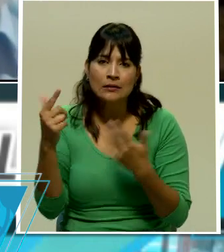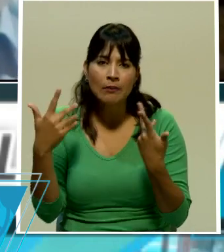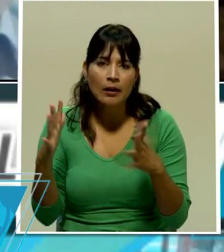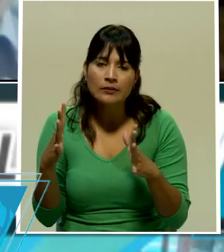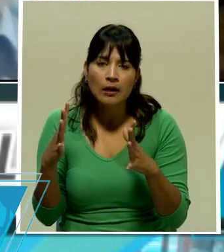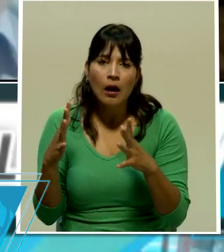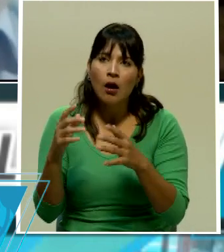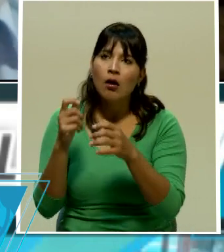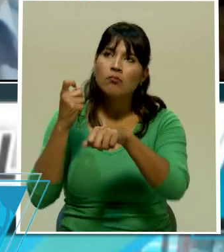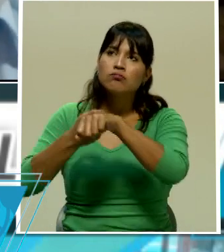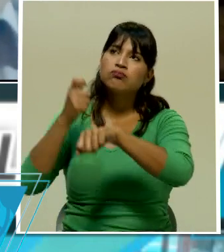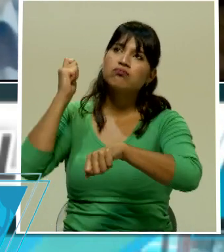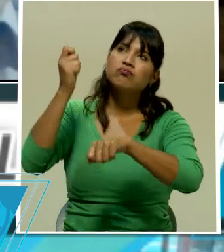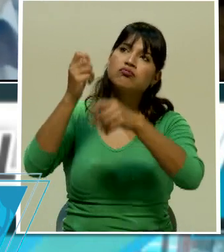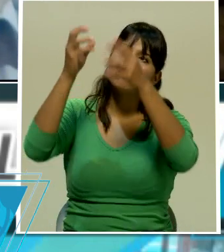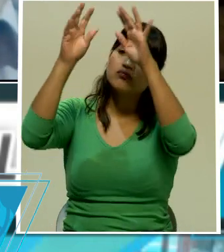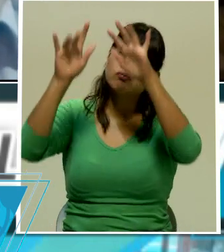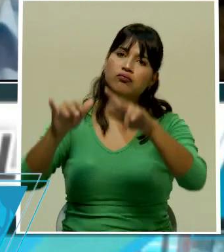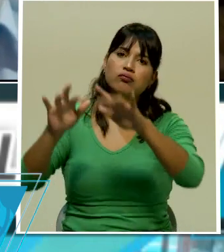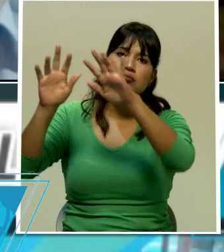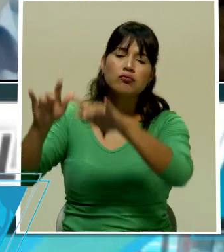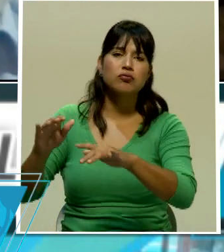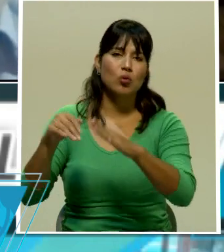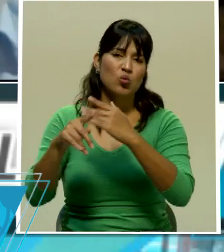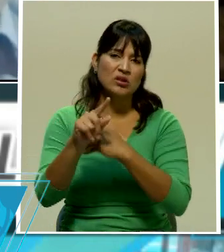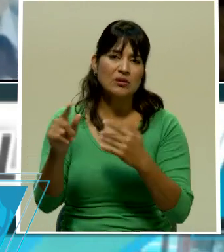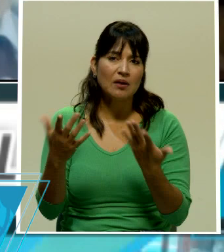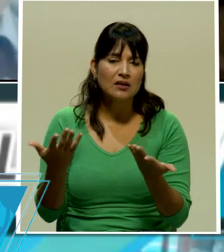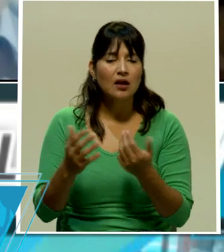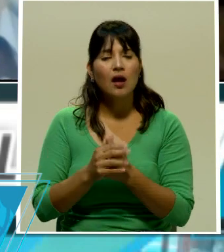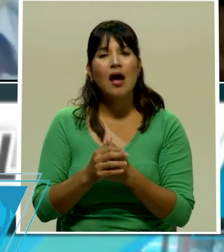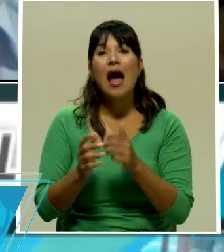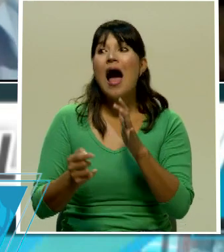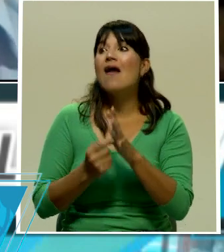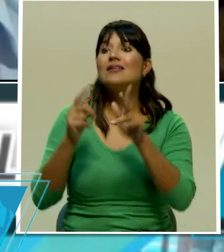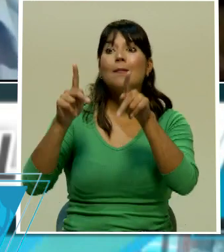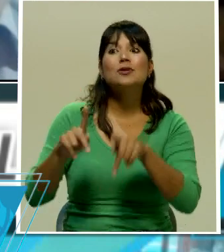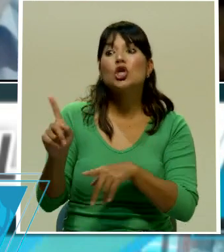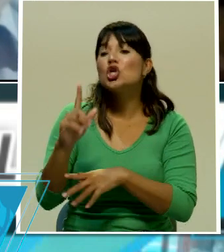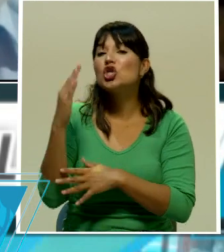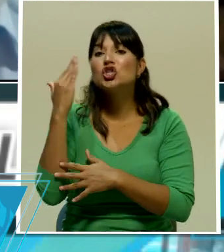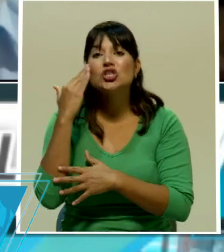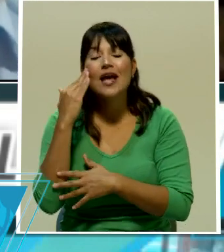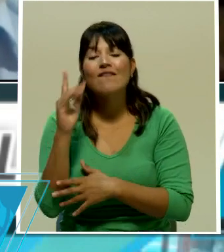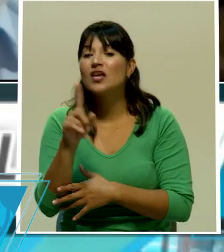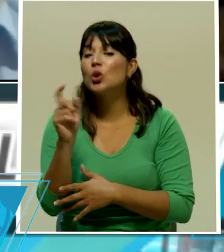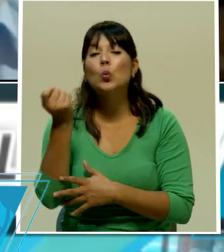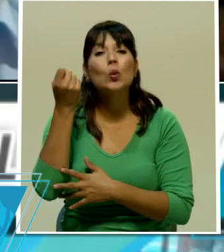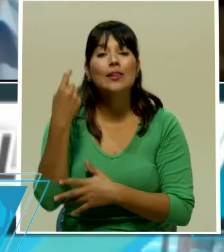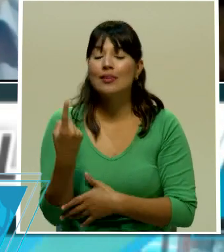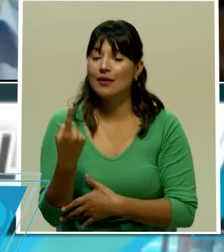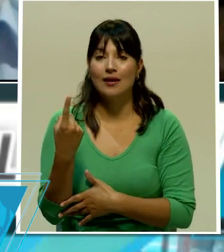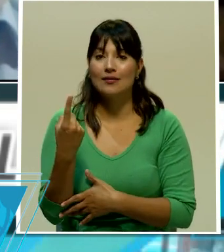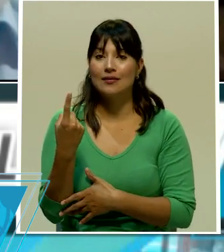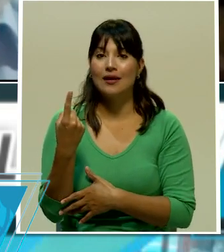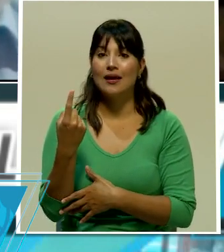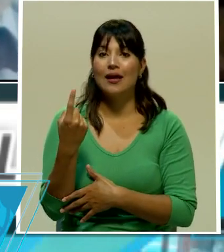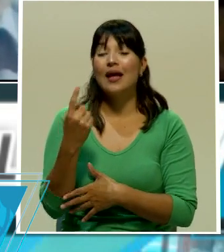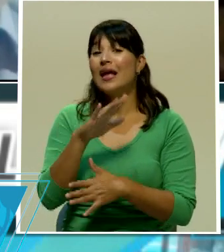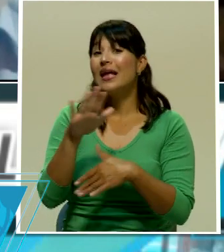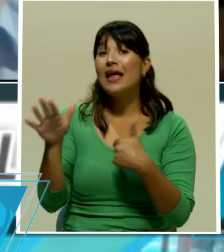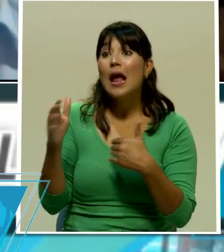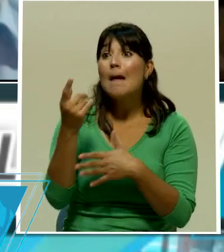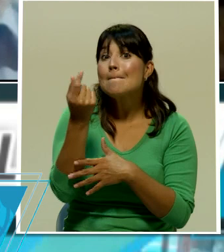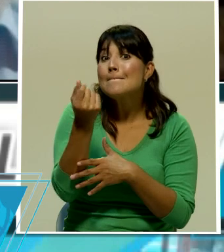estar cambiando los vidrios y lo que la gente a veces ignora no entiende es que todos los costos de